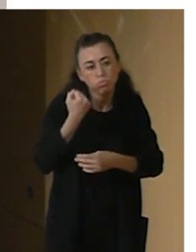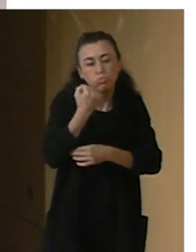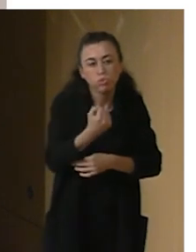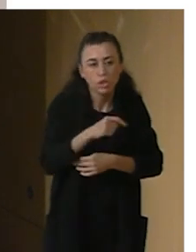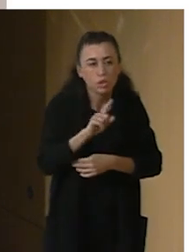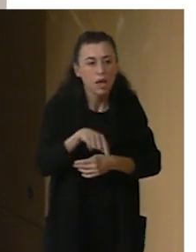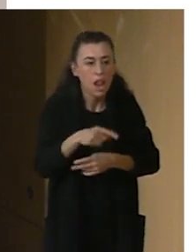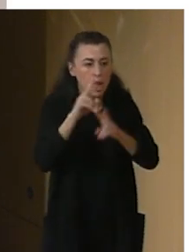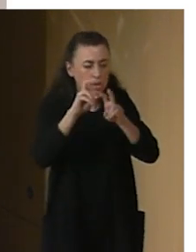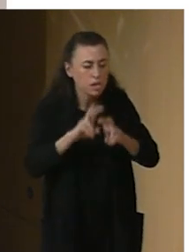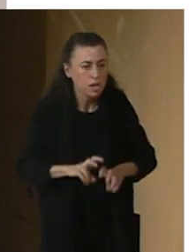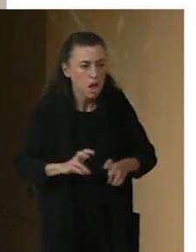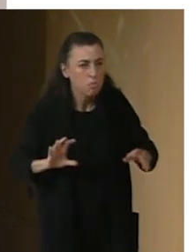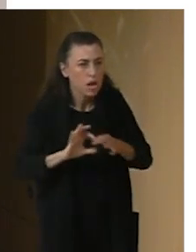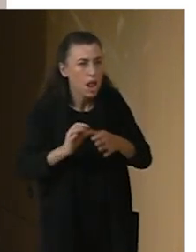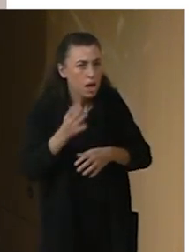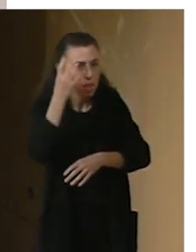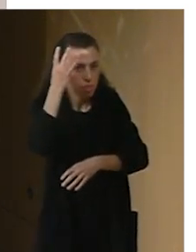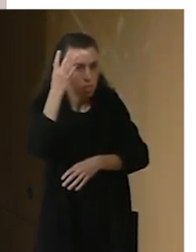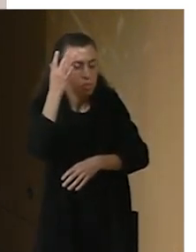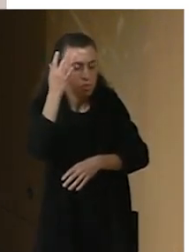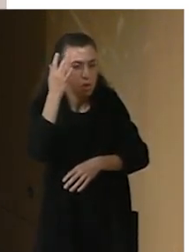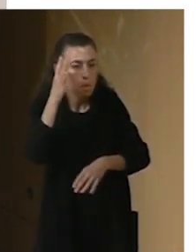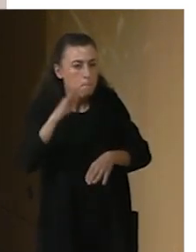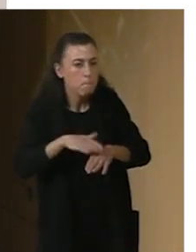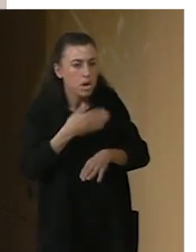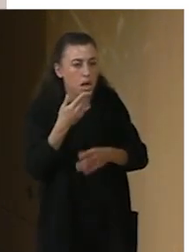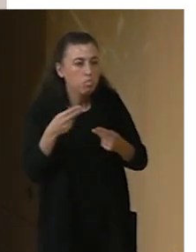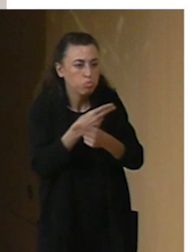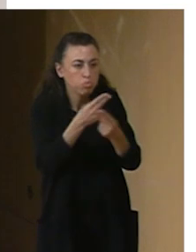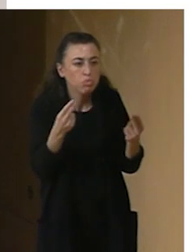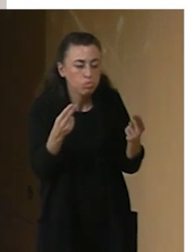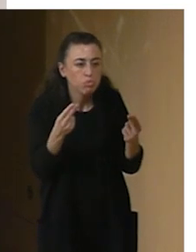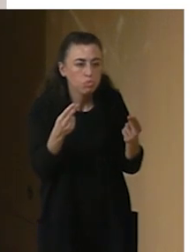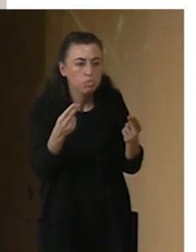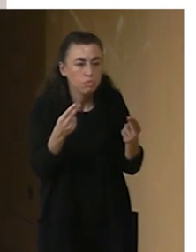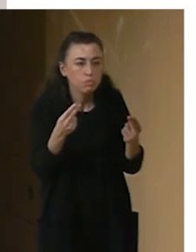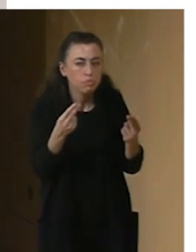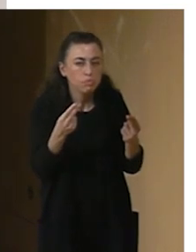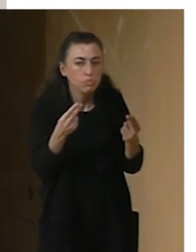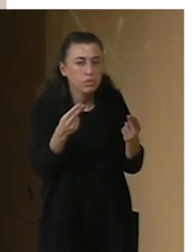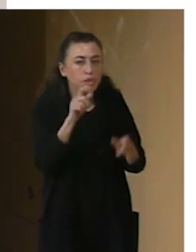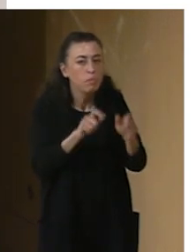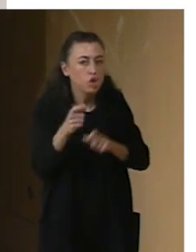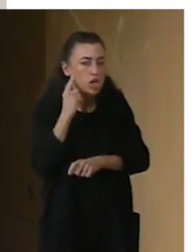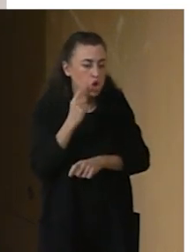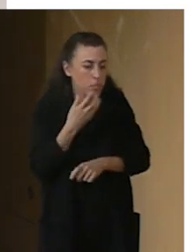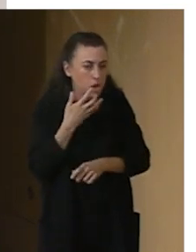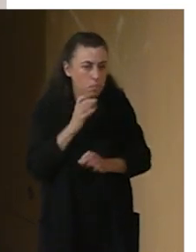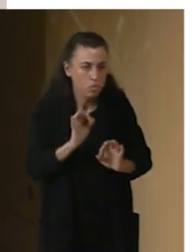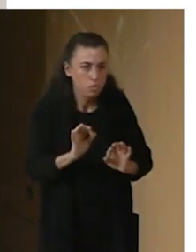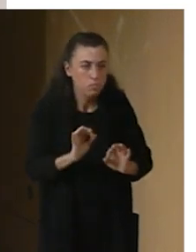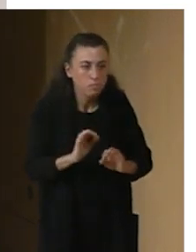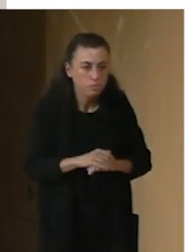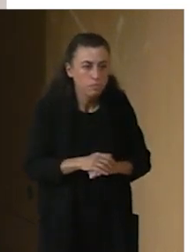creación para, ahora creo que están trabajando en la creación para públicos para personas sordas, por ejemplo, con